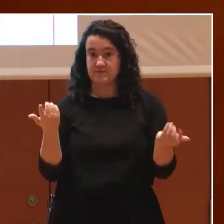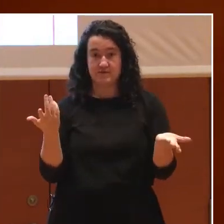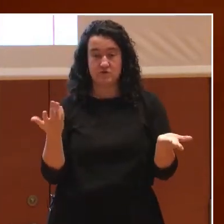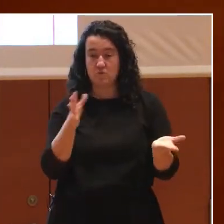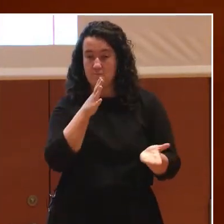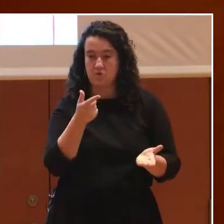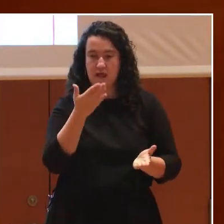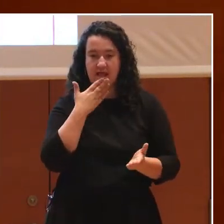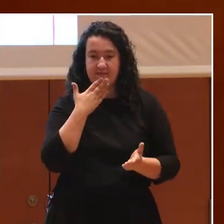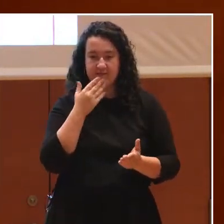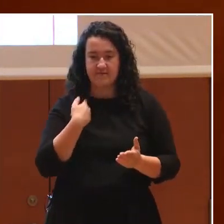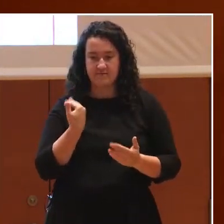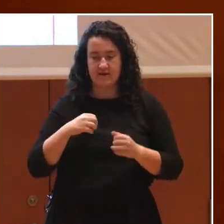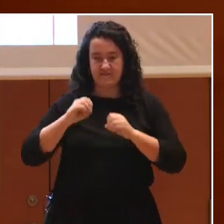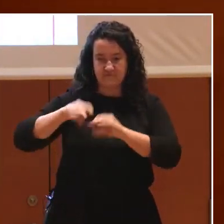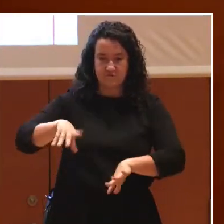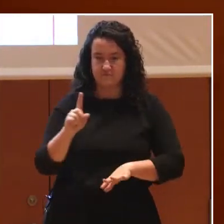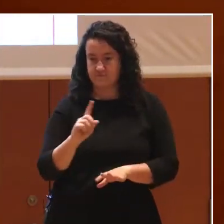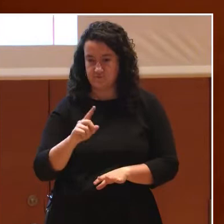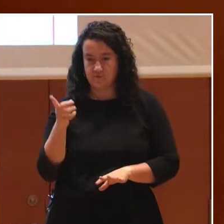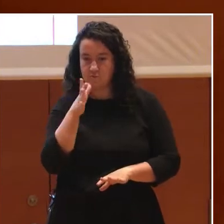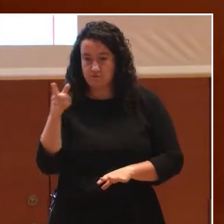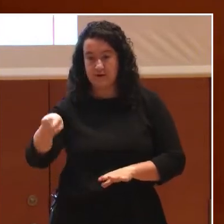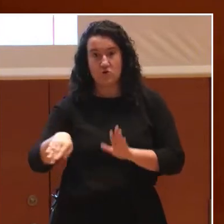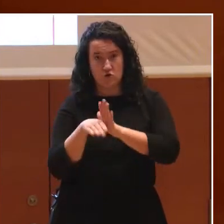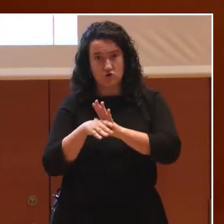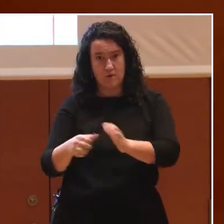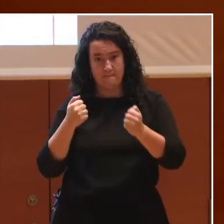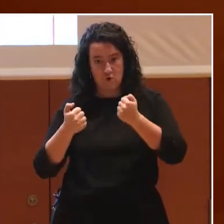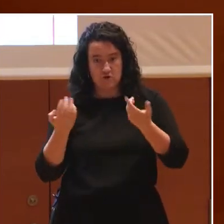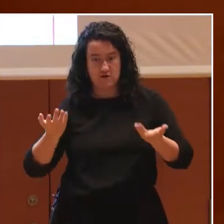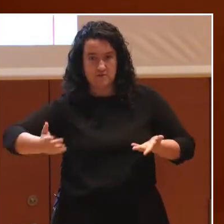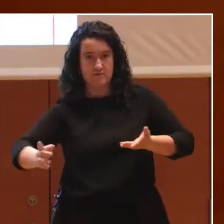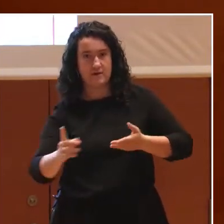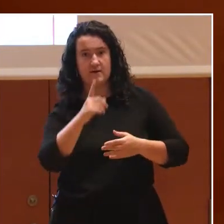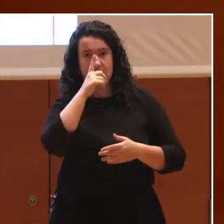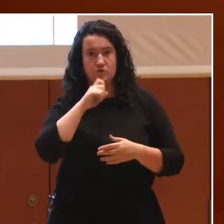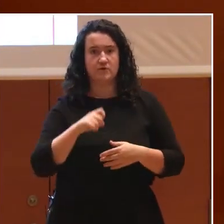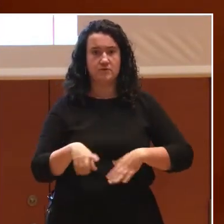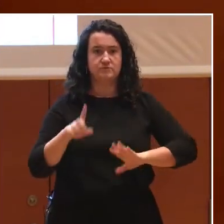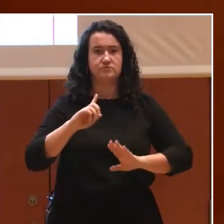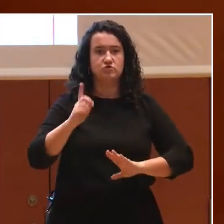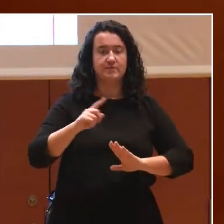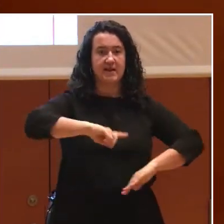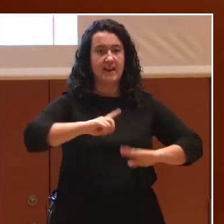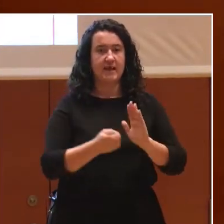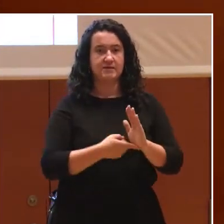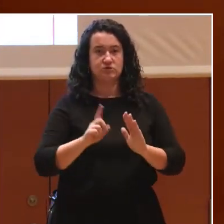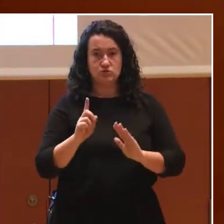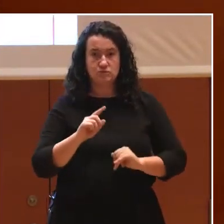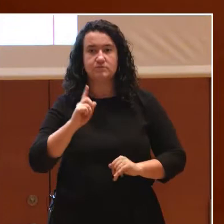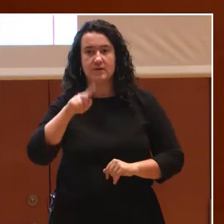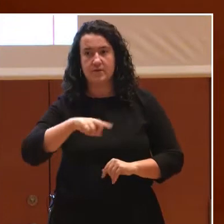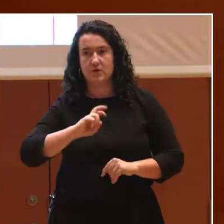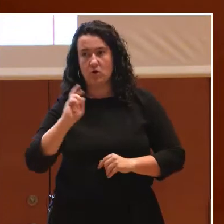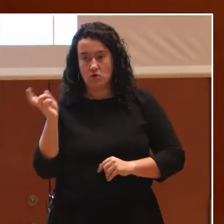edad concreta, que tienen ese poder que nos recordaba no solamente algunas de hacer leyes, pero también seguimos teniendo el